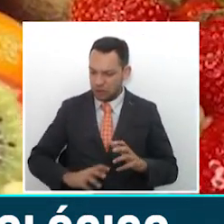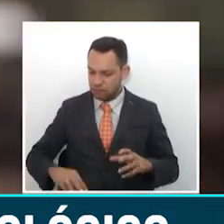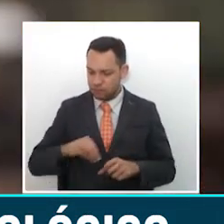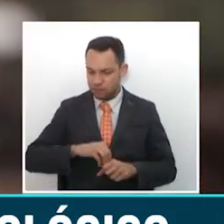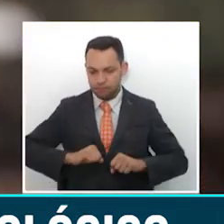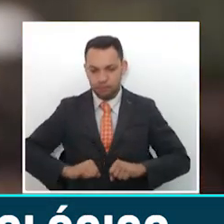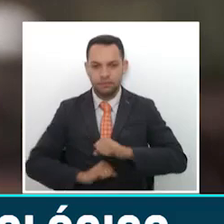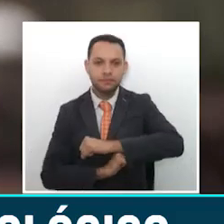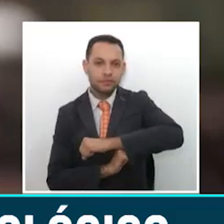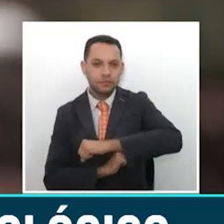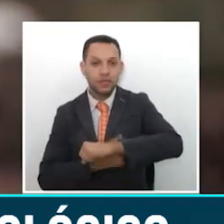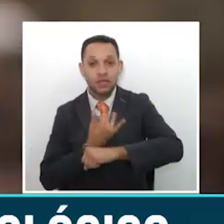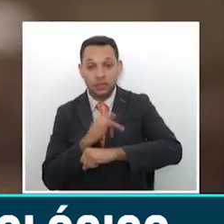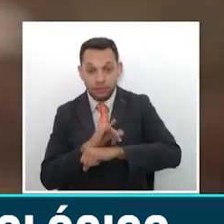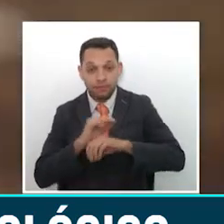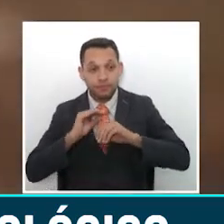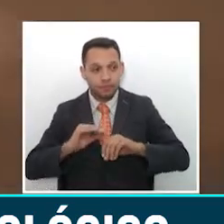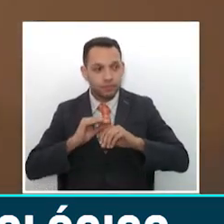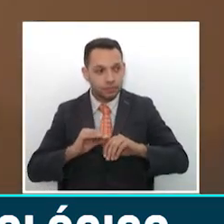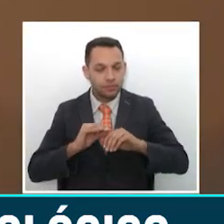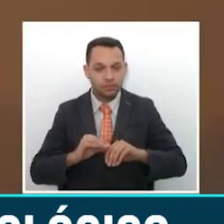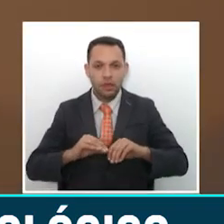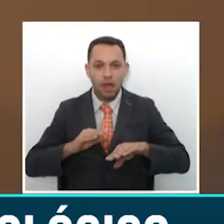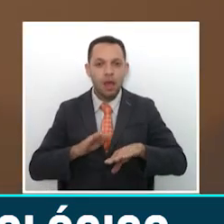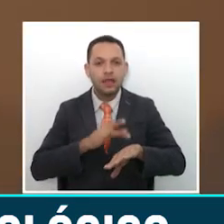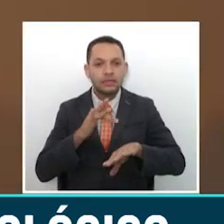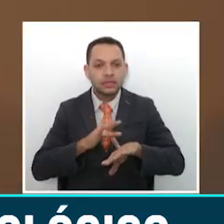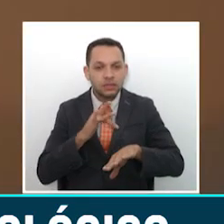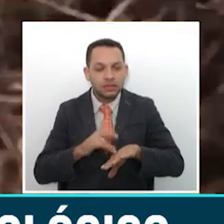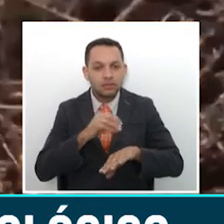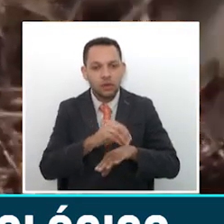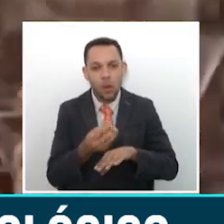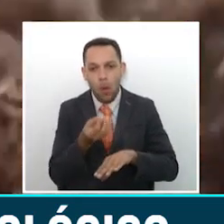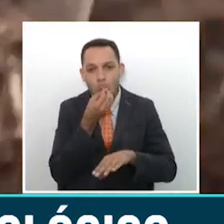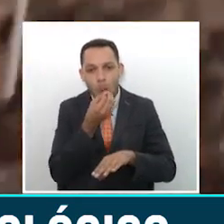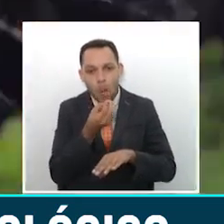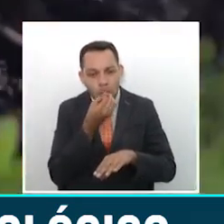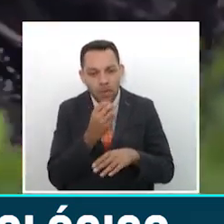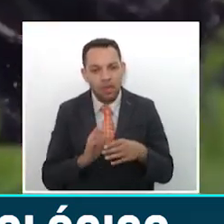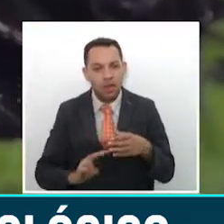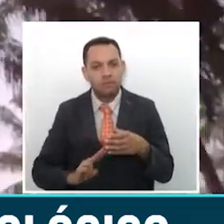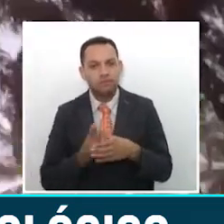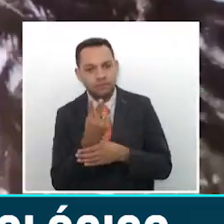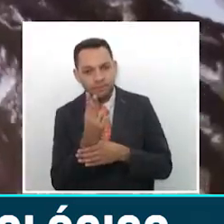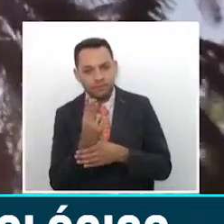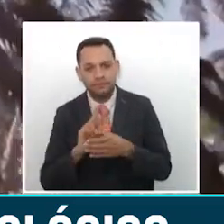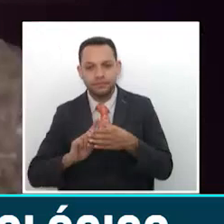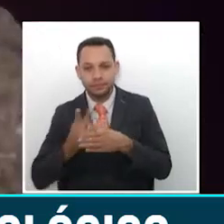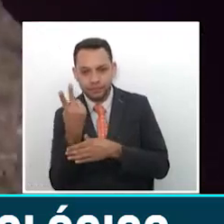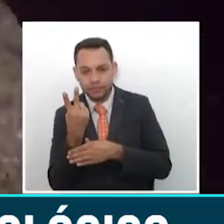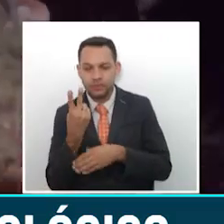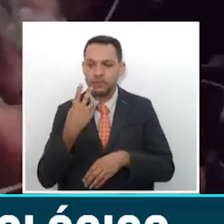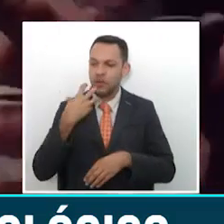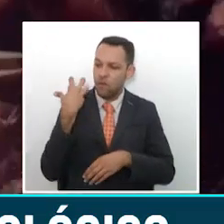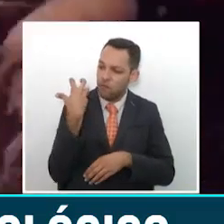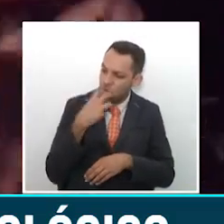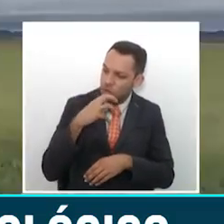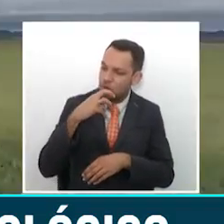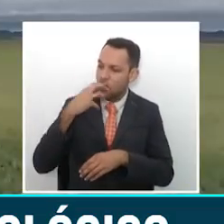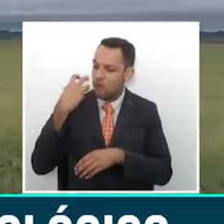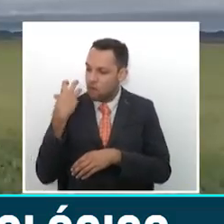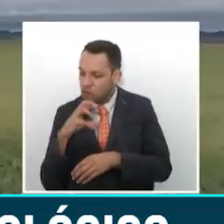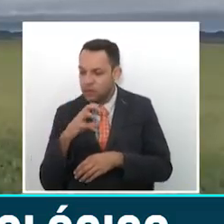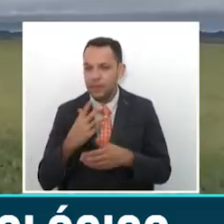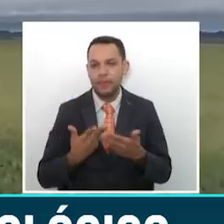Desde Yara, Colombia, promueven su consumo y destacan los beneficios y propiedades de las frutas y verduras de acuerdo a su